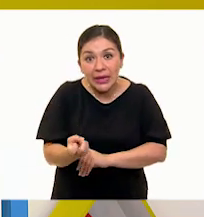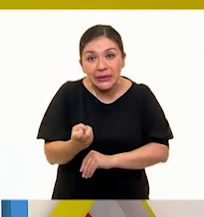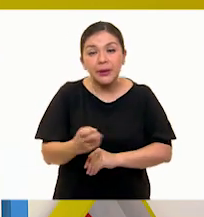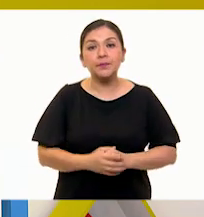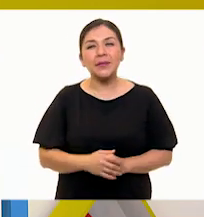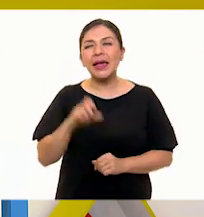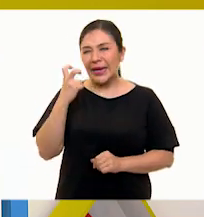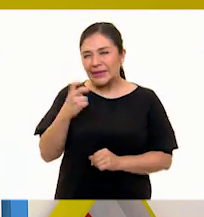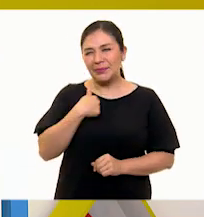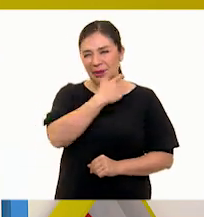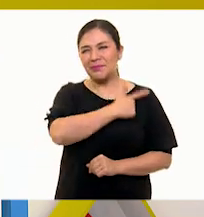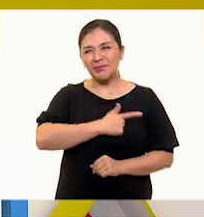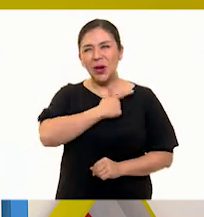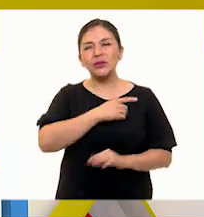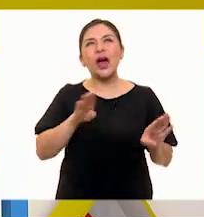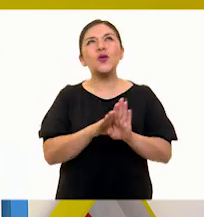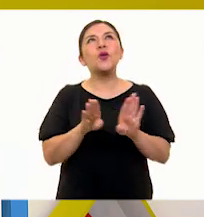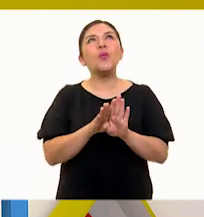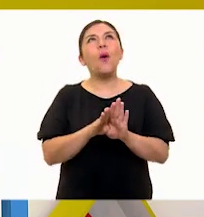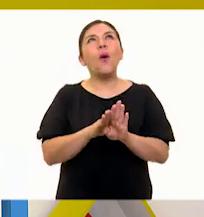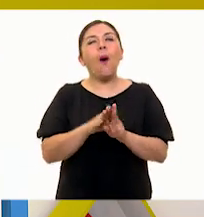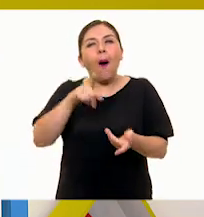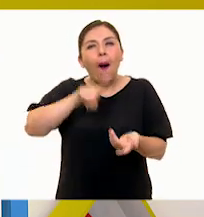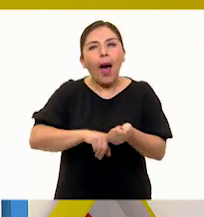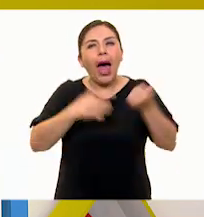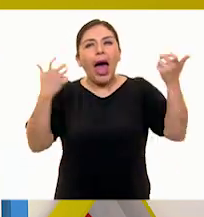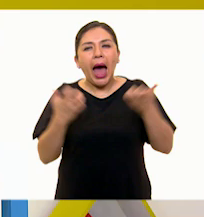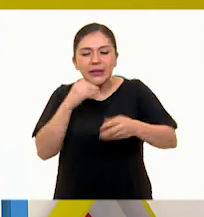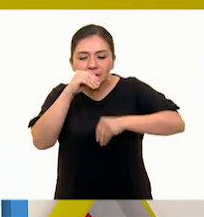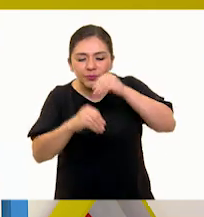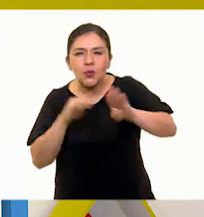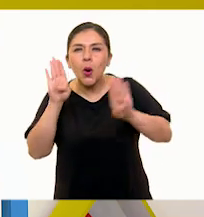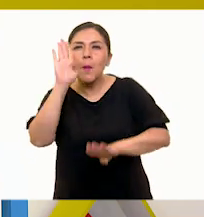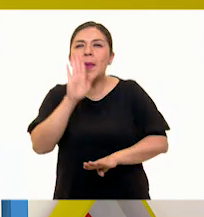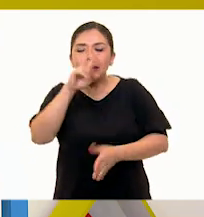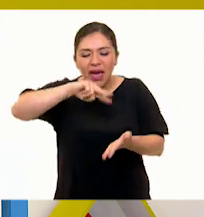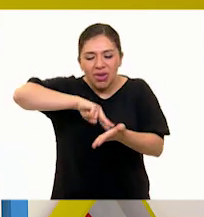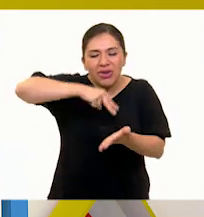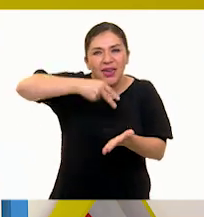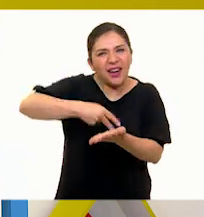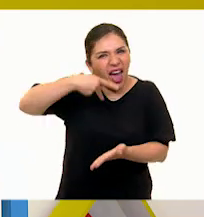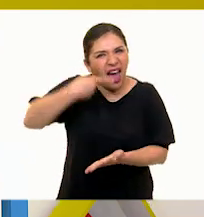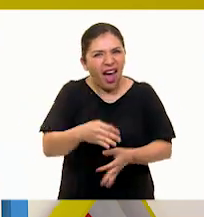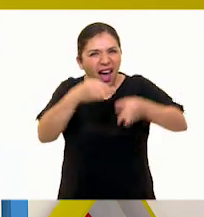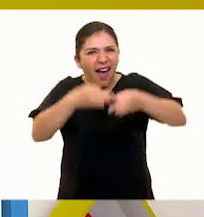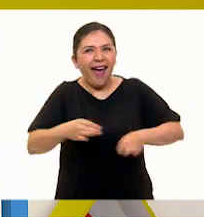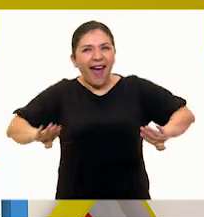que eso me gusta, es como la parte del ensamblaje de esa ingeniería como del mexicano, ¿no?